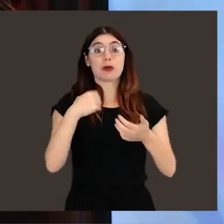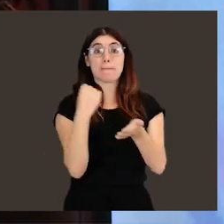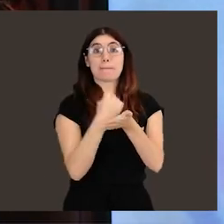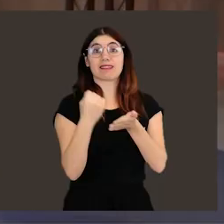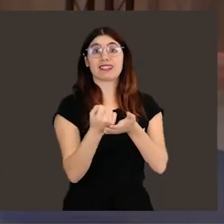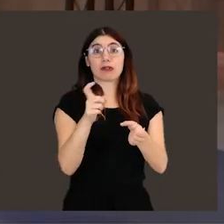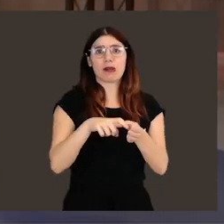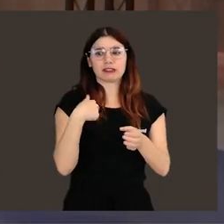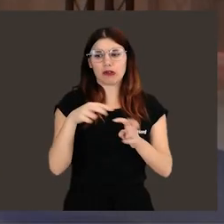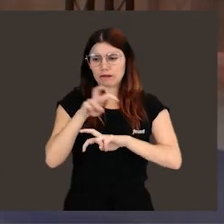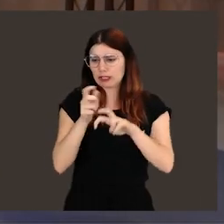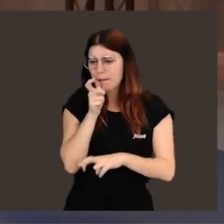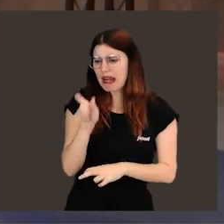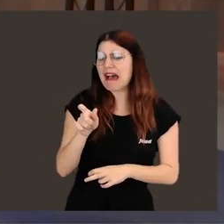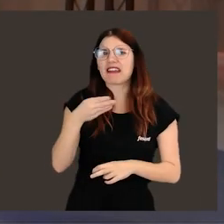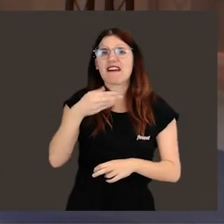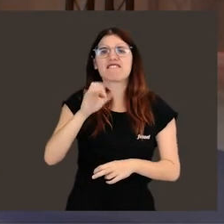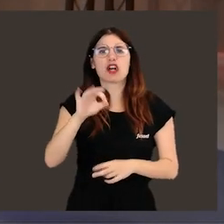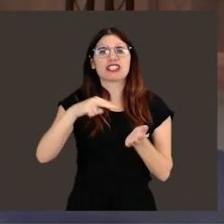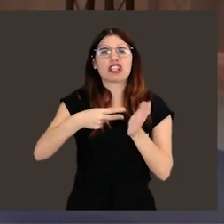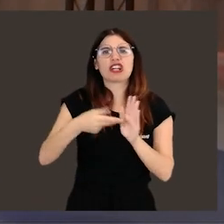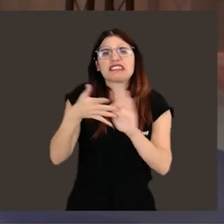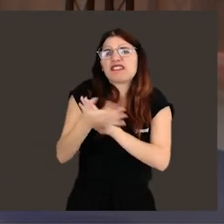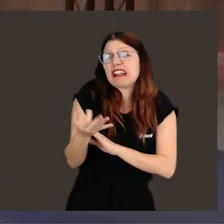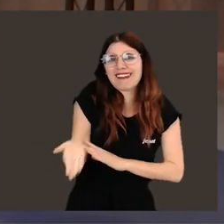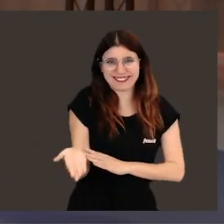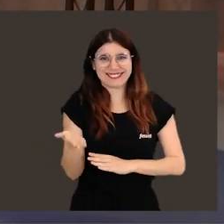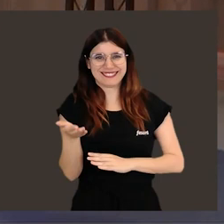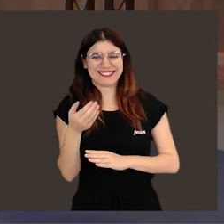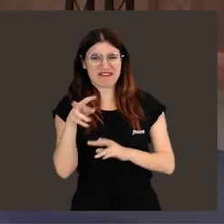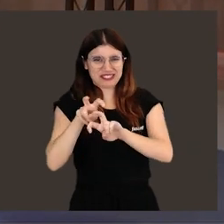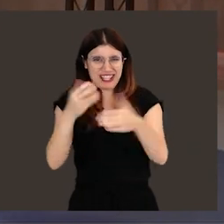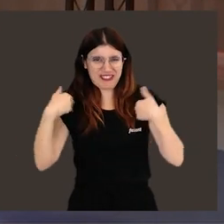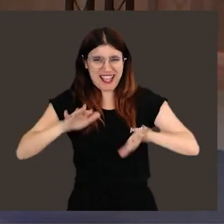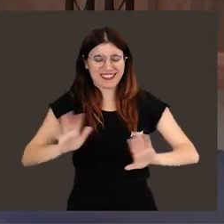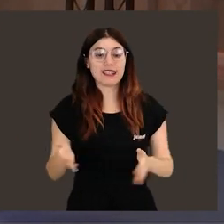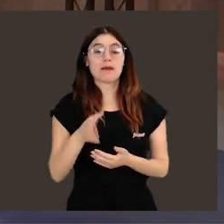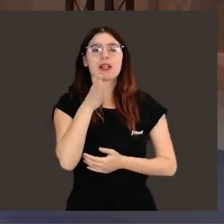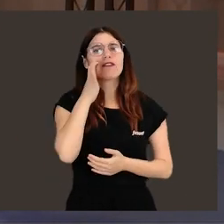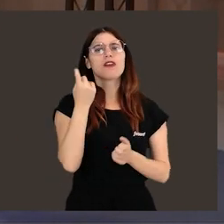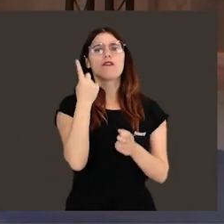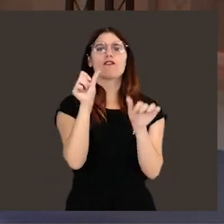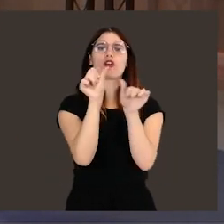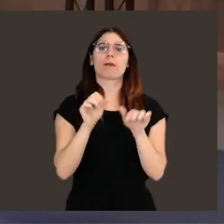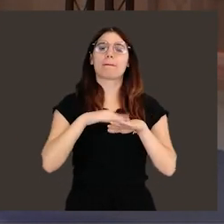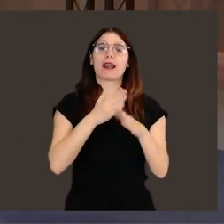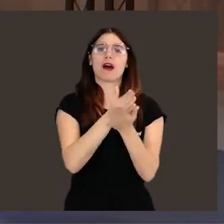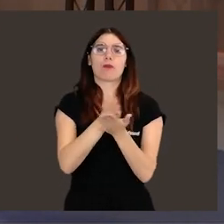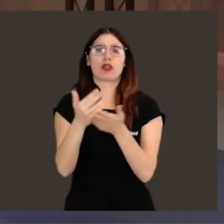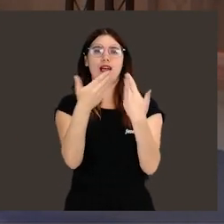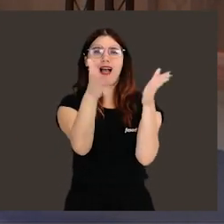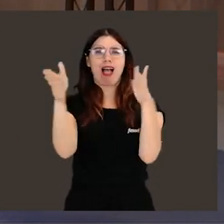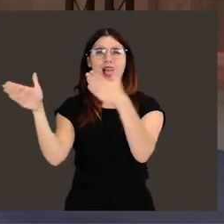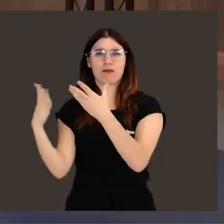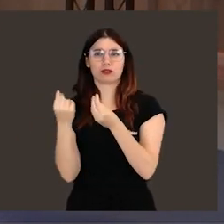absoluto porque cuando eché la matrícula tuve que buscar en el diccionario que significaba biotecnología. Pero fue una